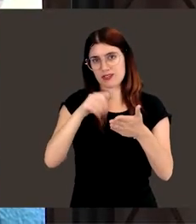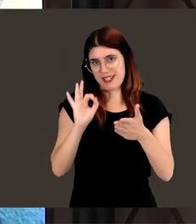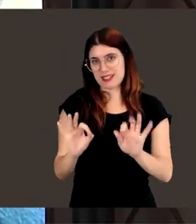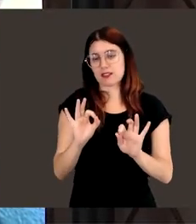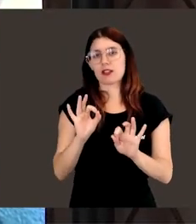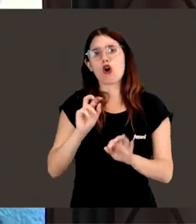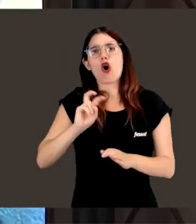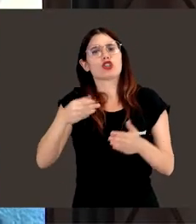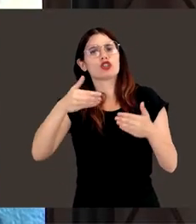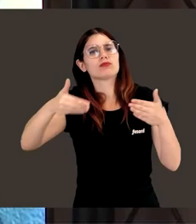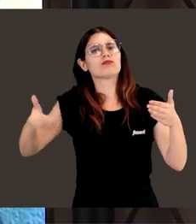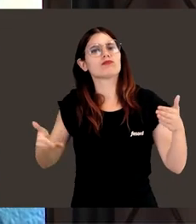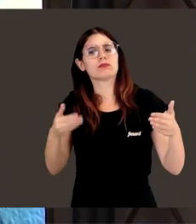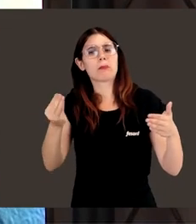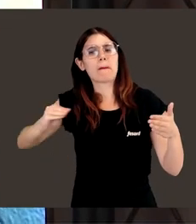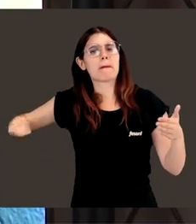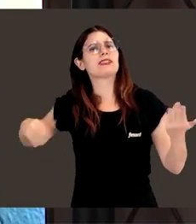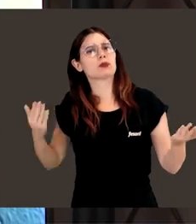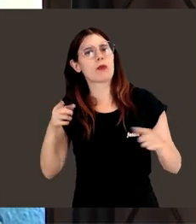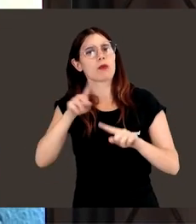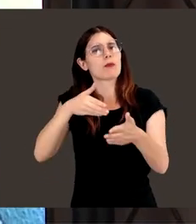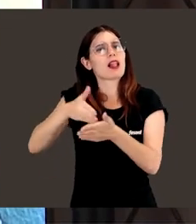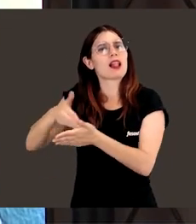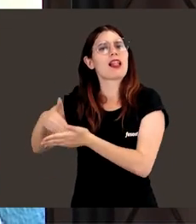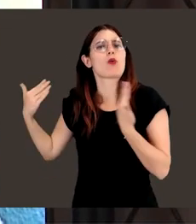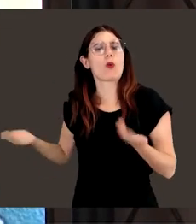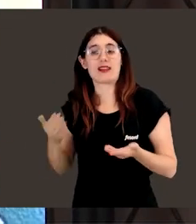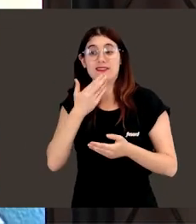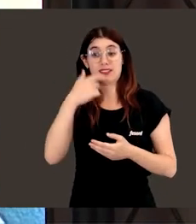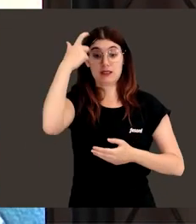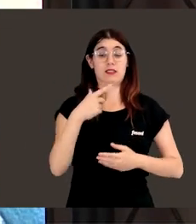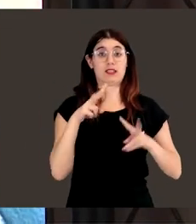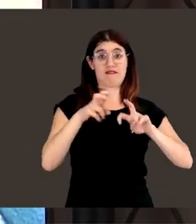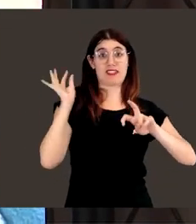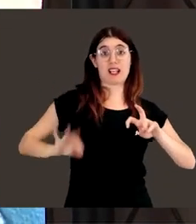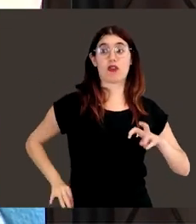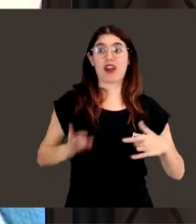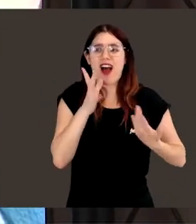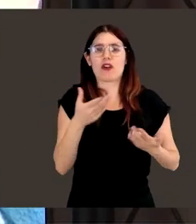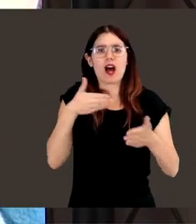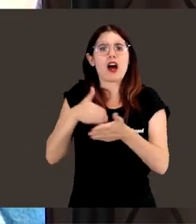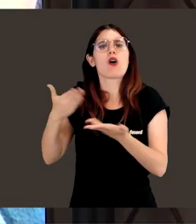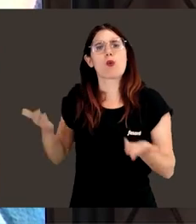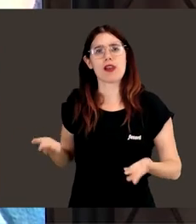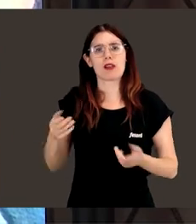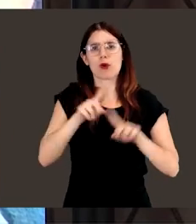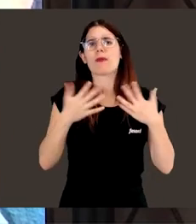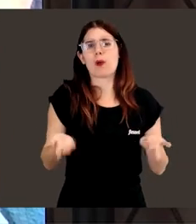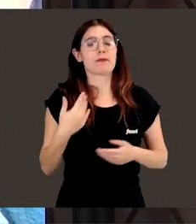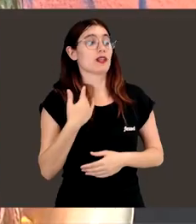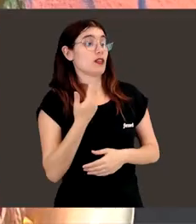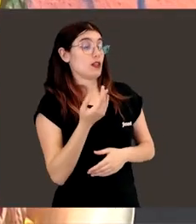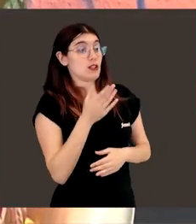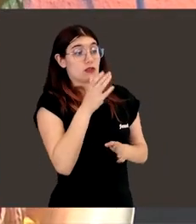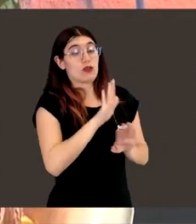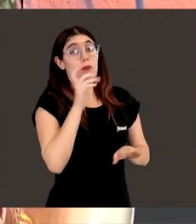¿Qué otros muros? ¿A qué otros muros se enfrenta una investigadora o una investigadora a día de hoy? Bueno, a ver, ya solo por